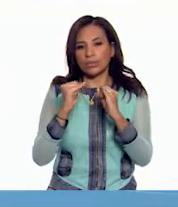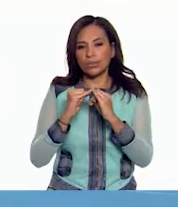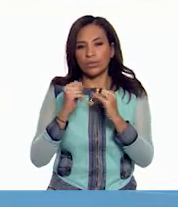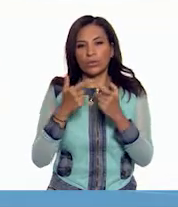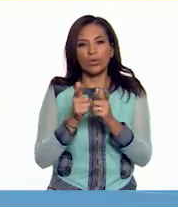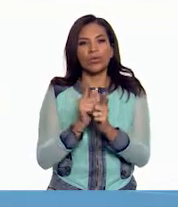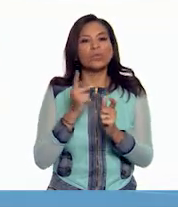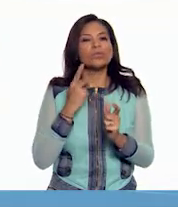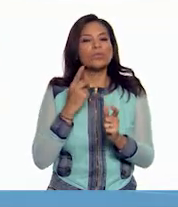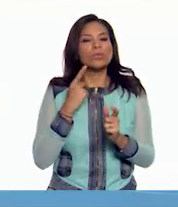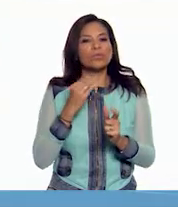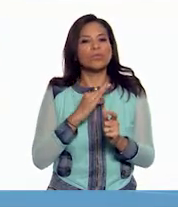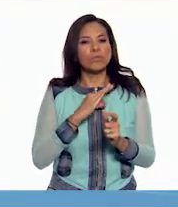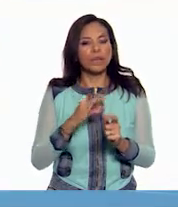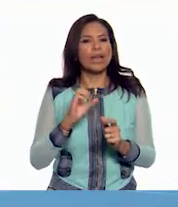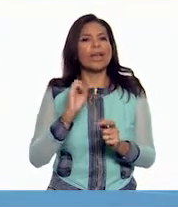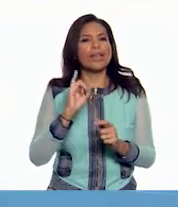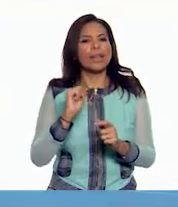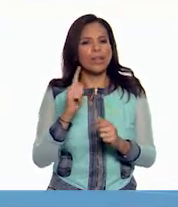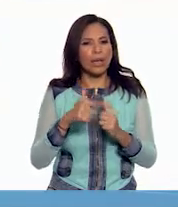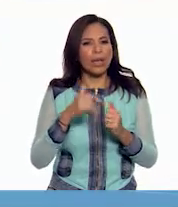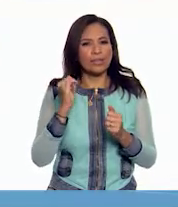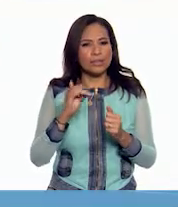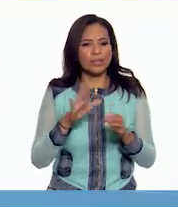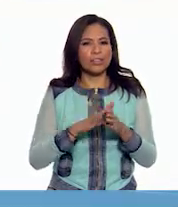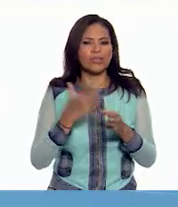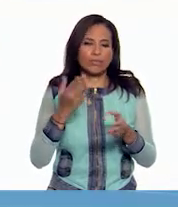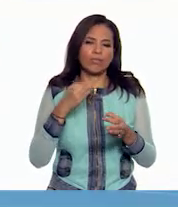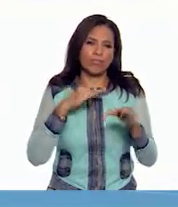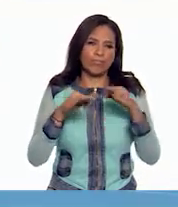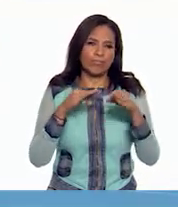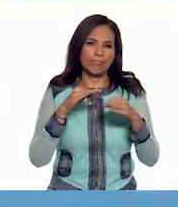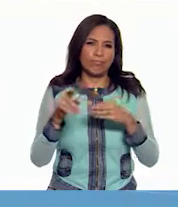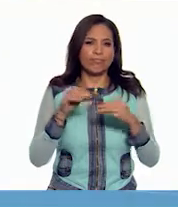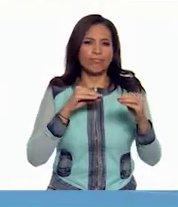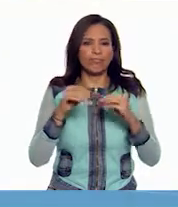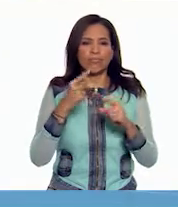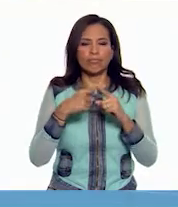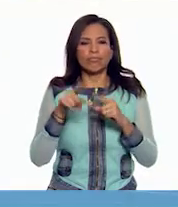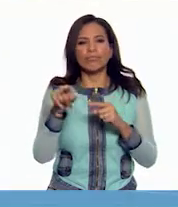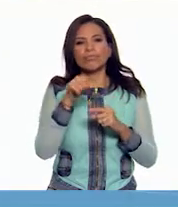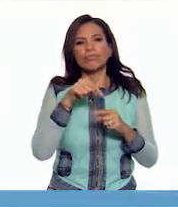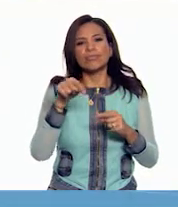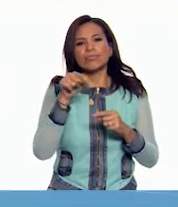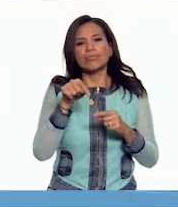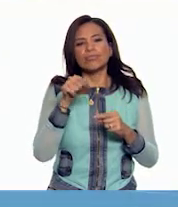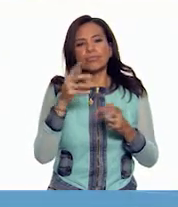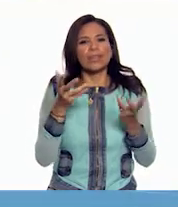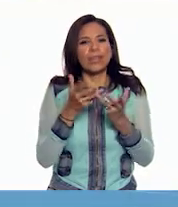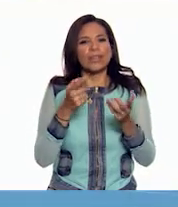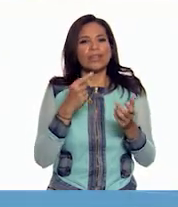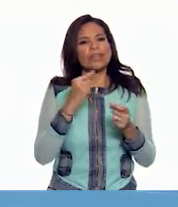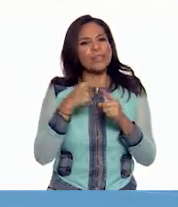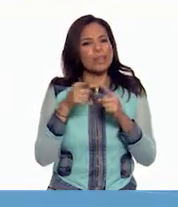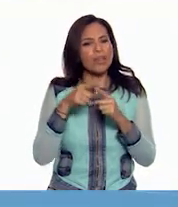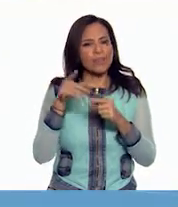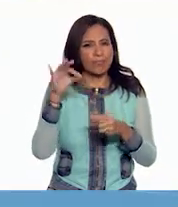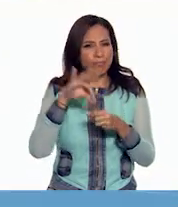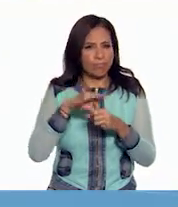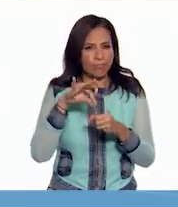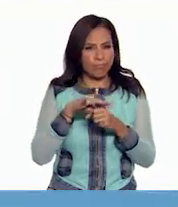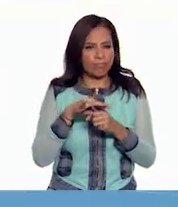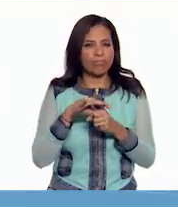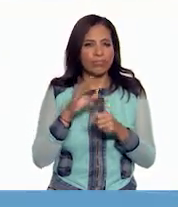partidos de oposición podían así realizar sus labores proselitistas y acercarse a sus potenciales electores. Y